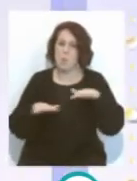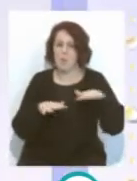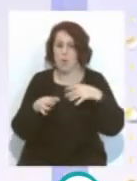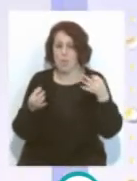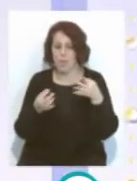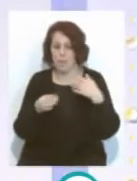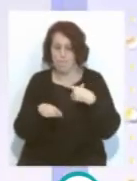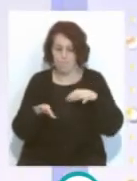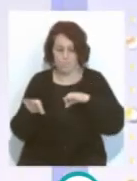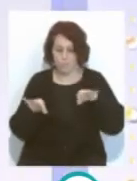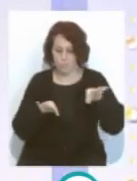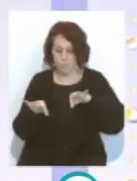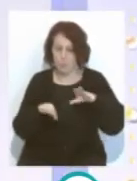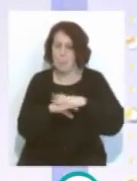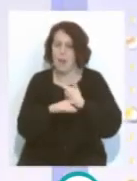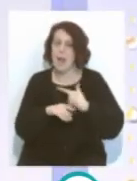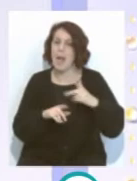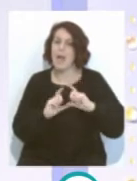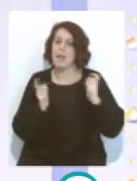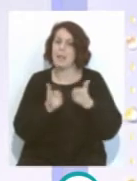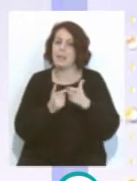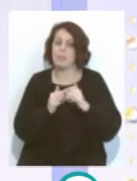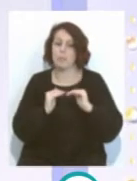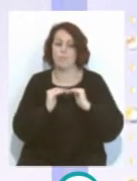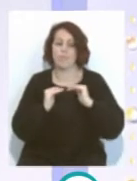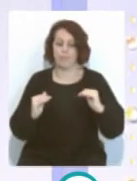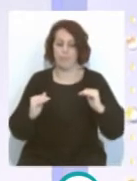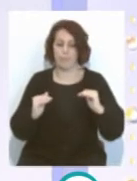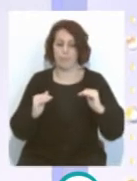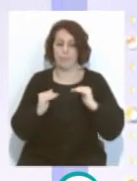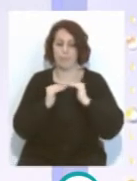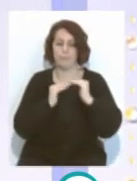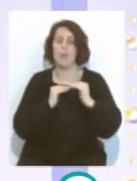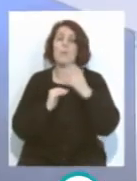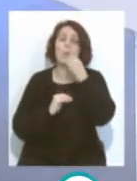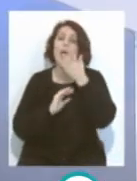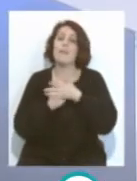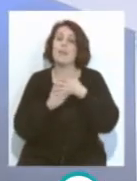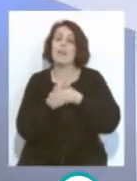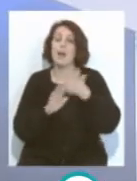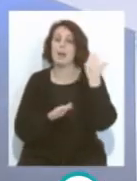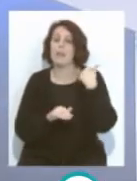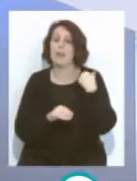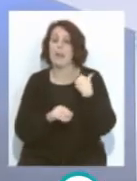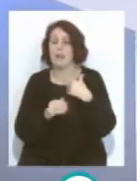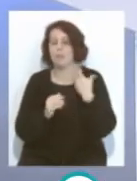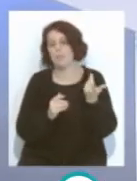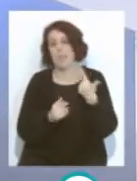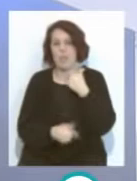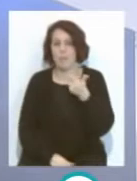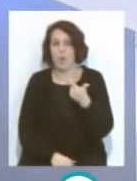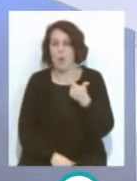que ir haciendo para equilibrar el equipo. Así es. Bueno, hablando de ayer, comentábamos que había muchas